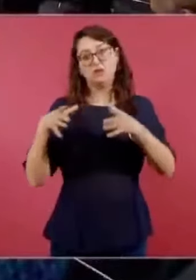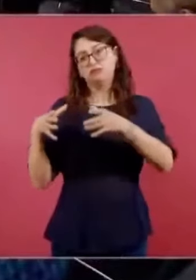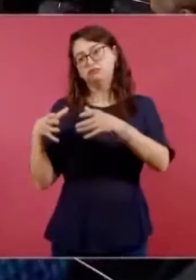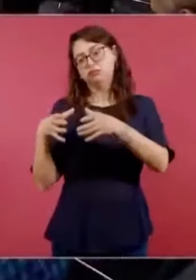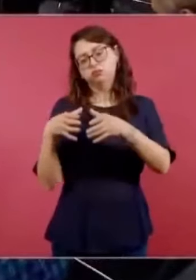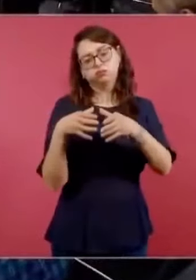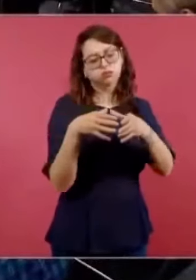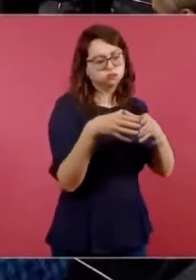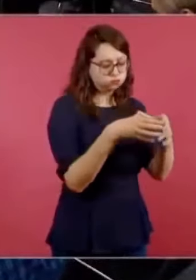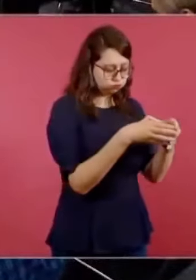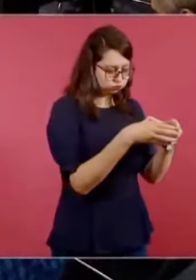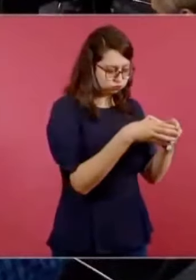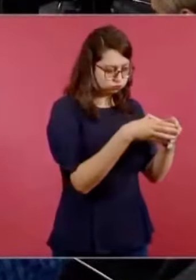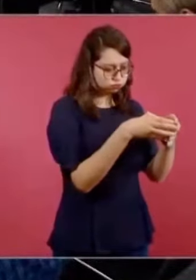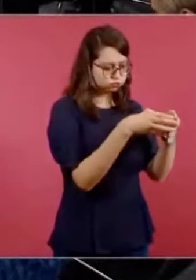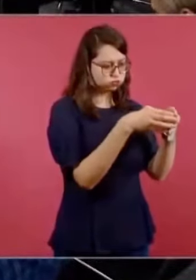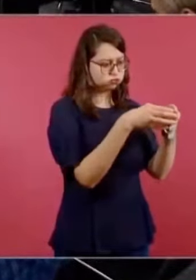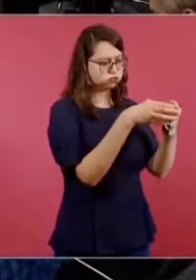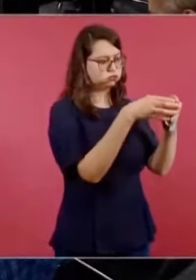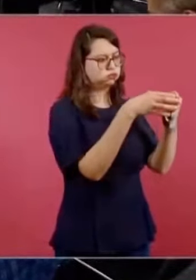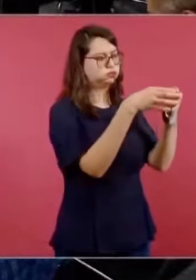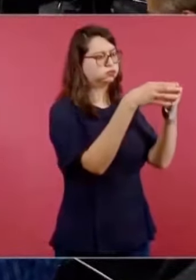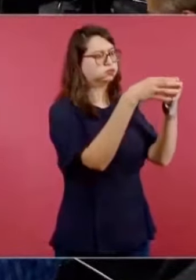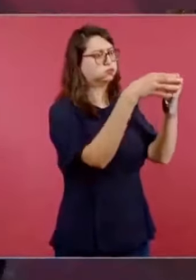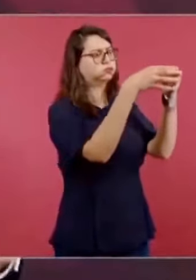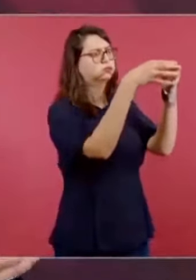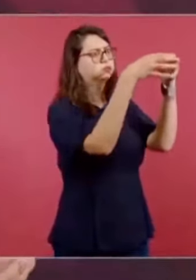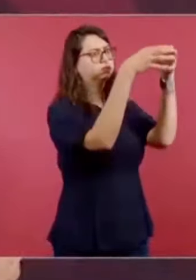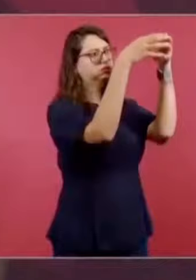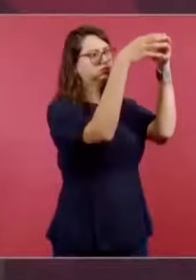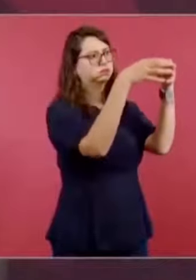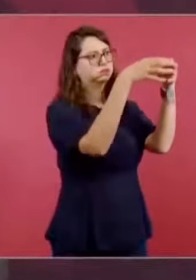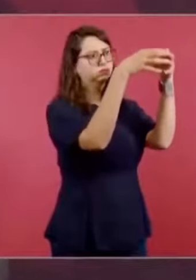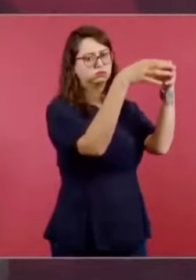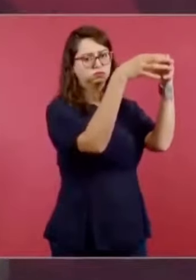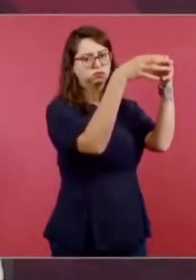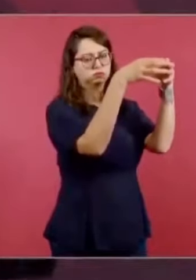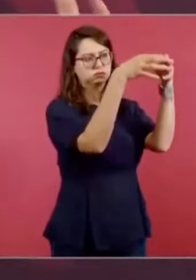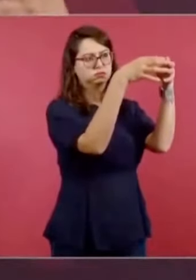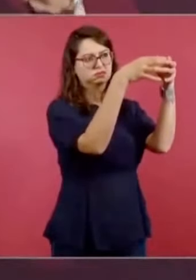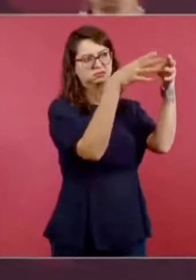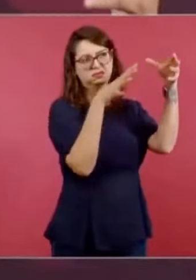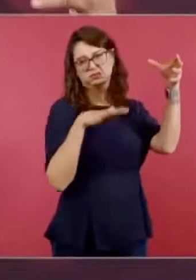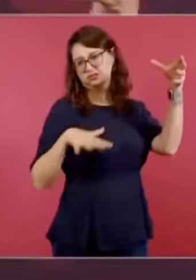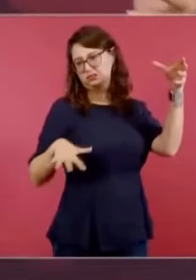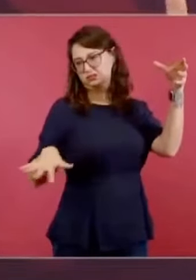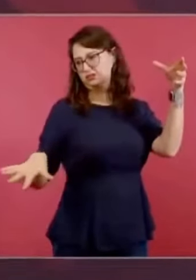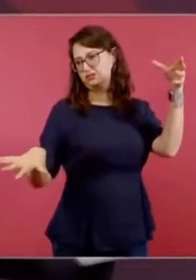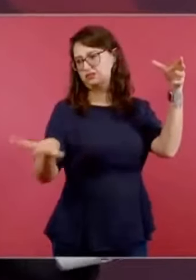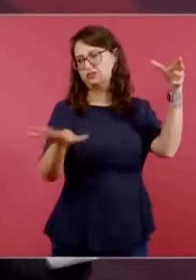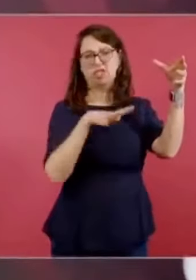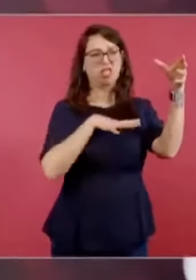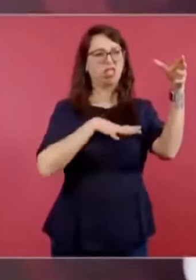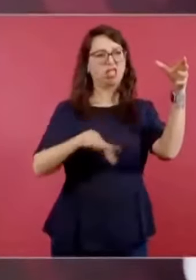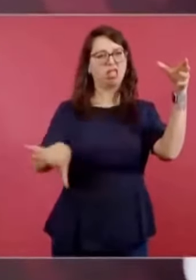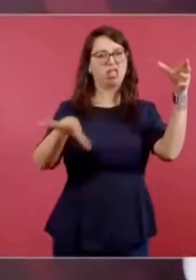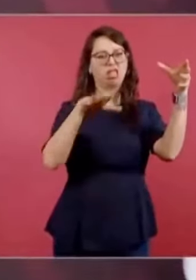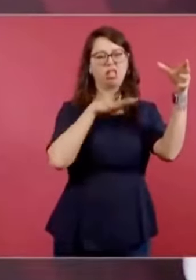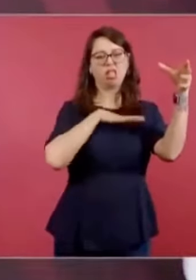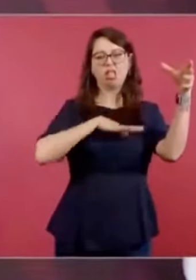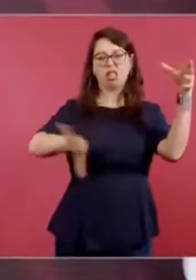se separan, no recogen los sentimientos de la gente